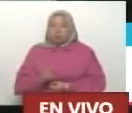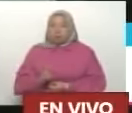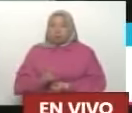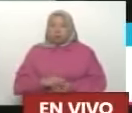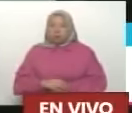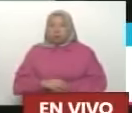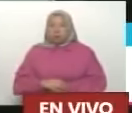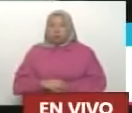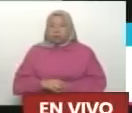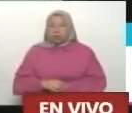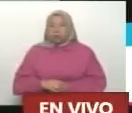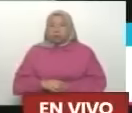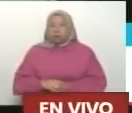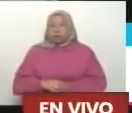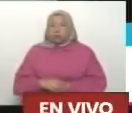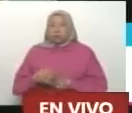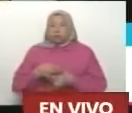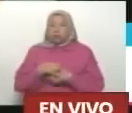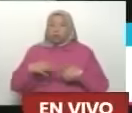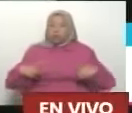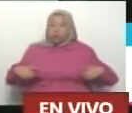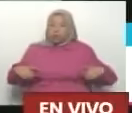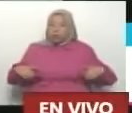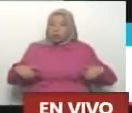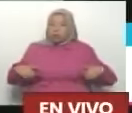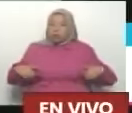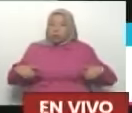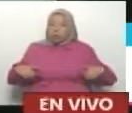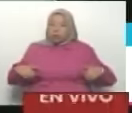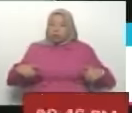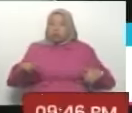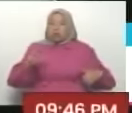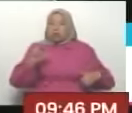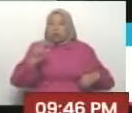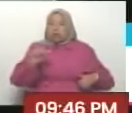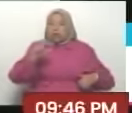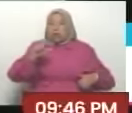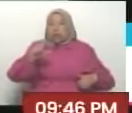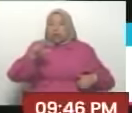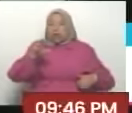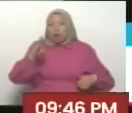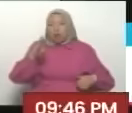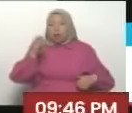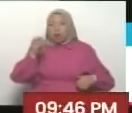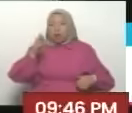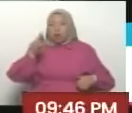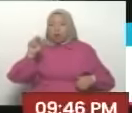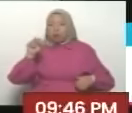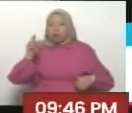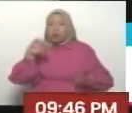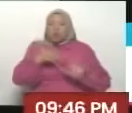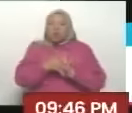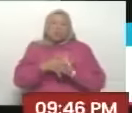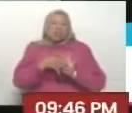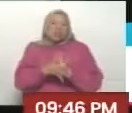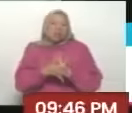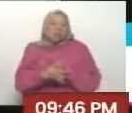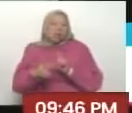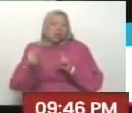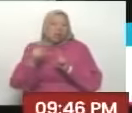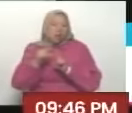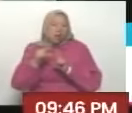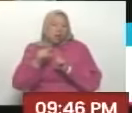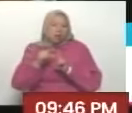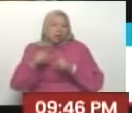se da cuenta, todos nosotros tenemos una camisa que dice alboroto. Alboroto. Alboroto. Pues, esto es un